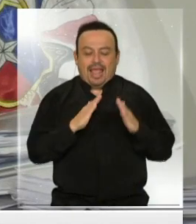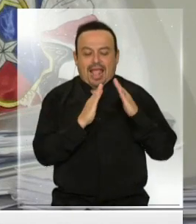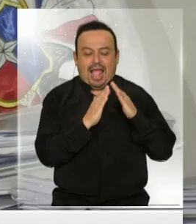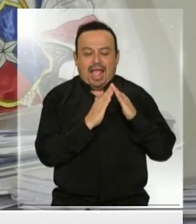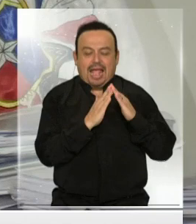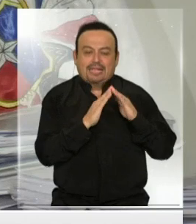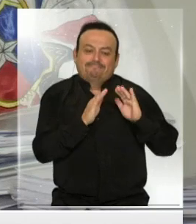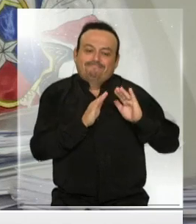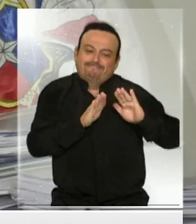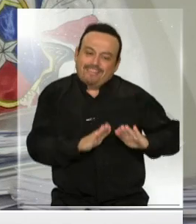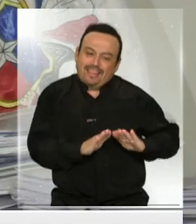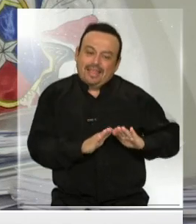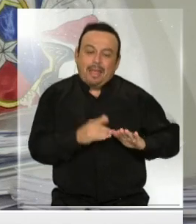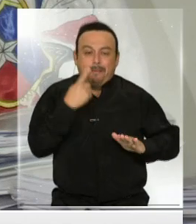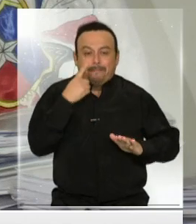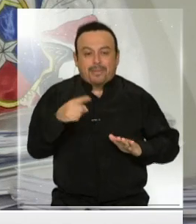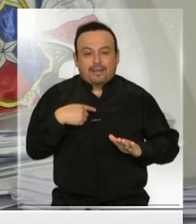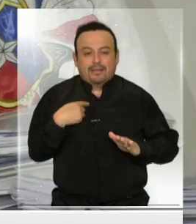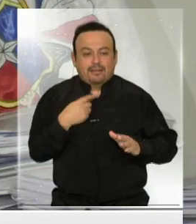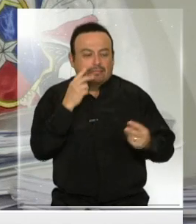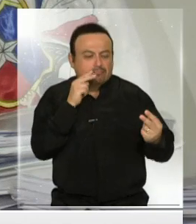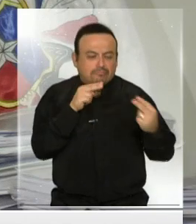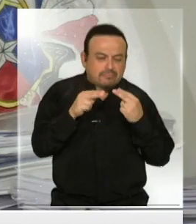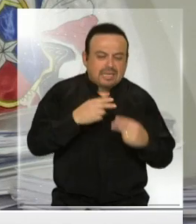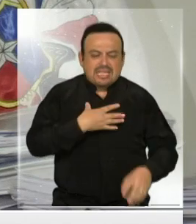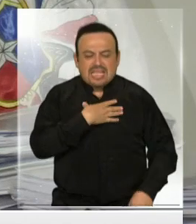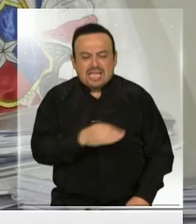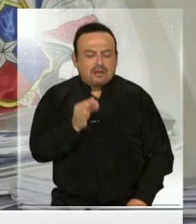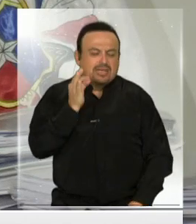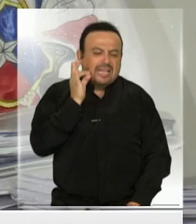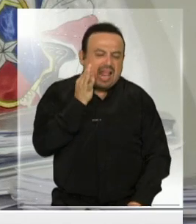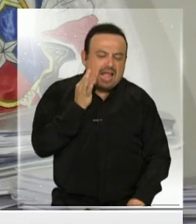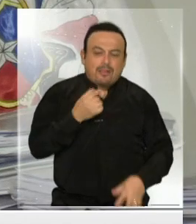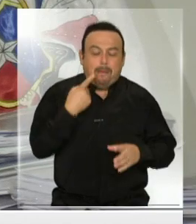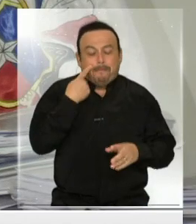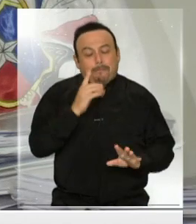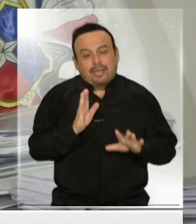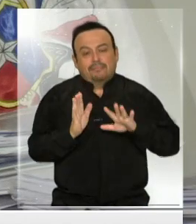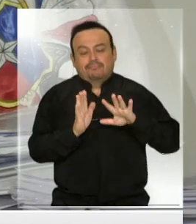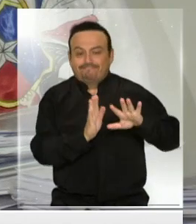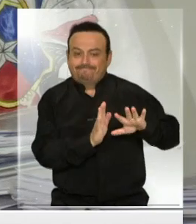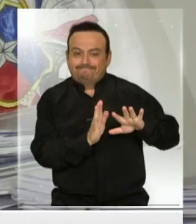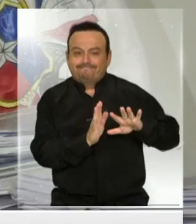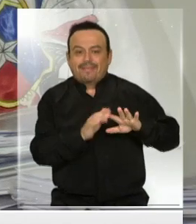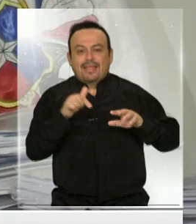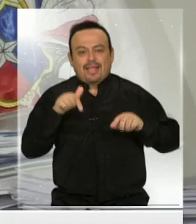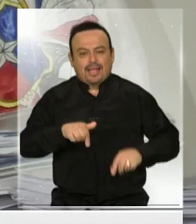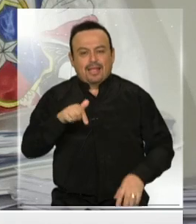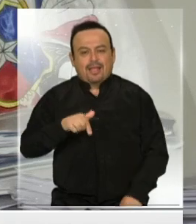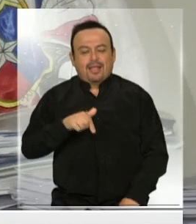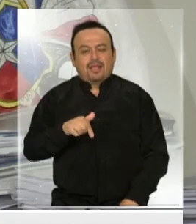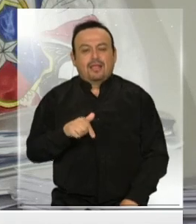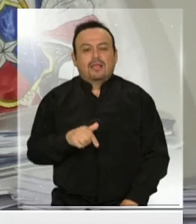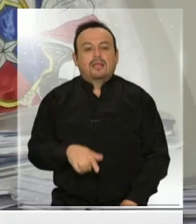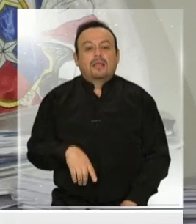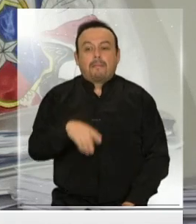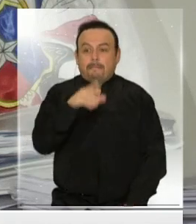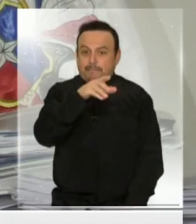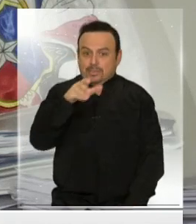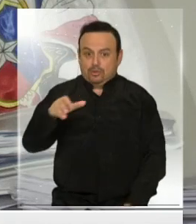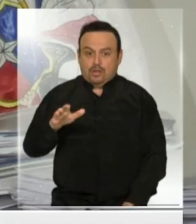por distintas razones, me toca ver muy poco a los hijos, a los nietos, pero quiero decir que hoy día son muy pocos